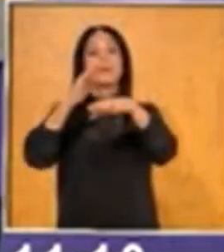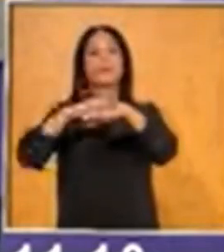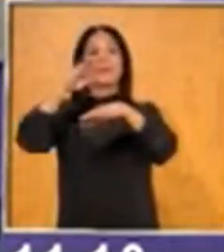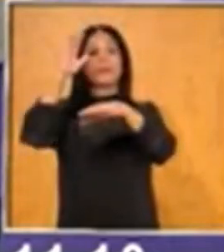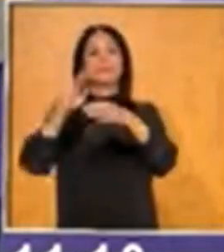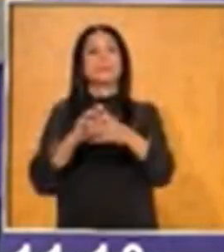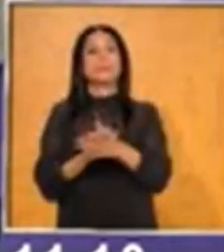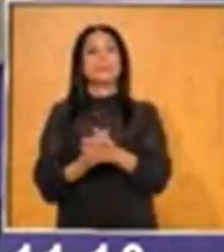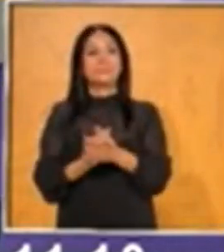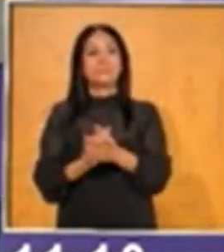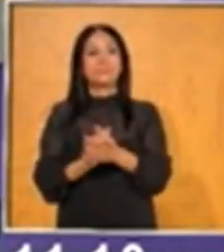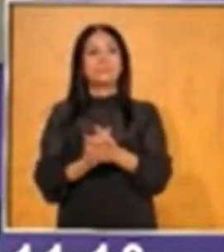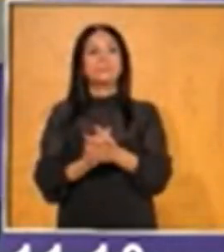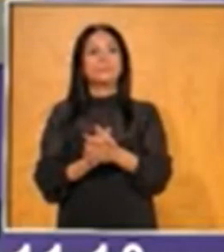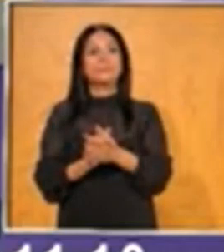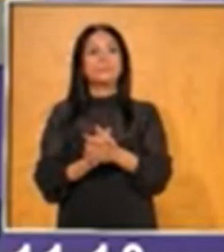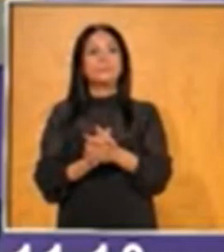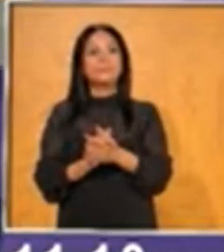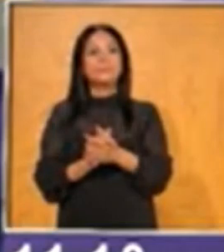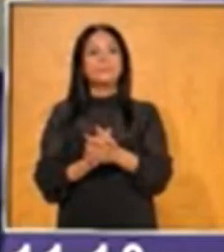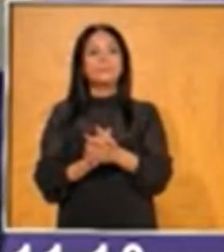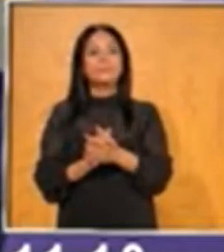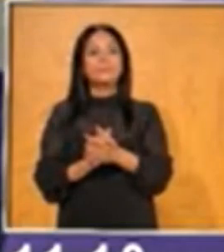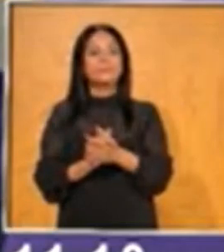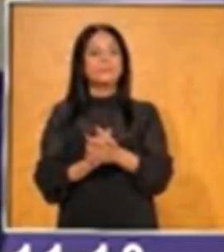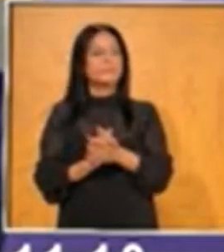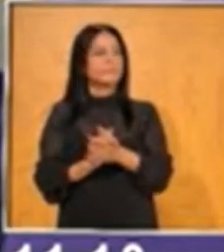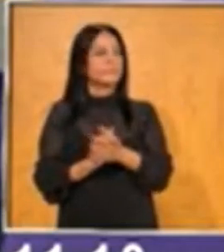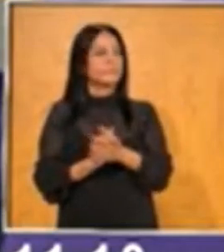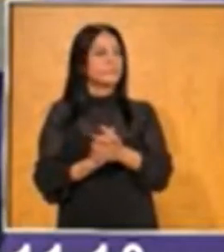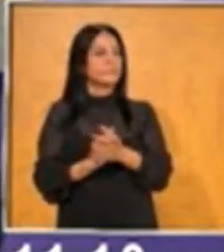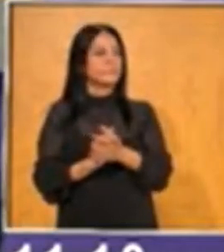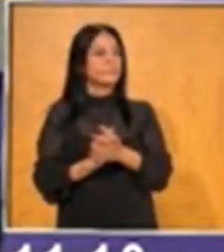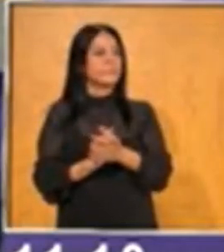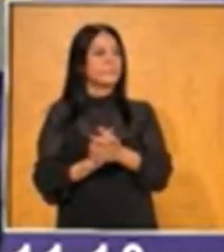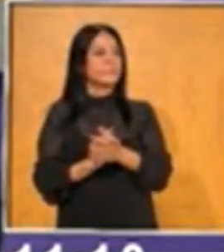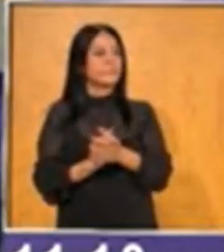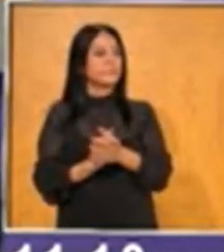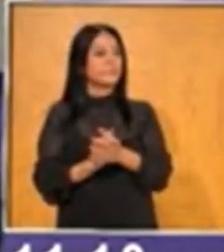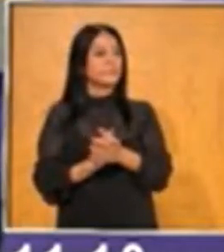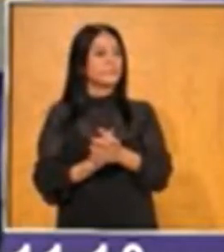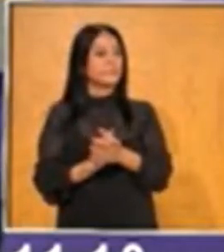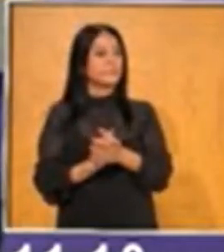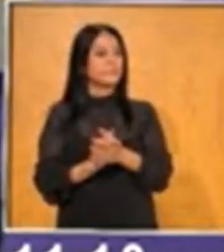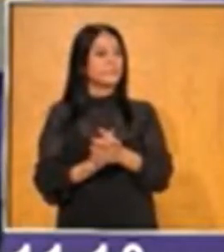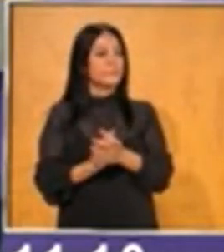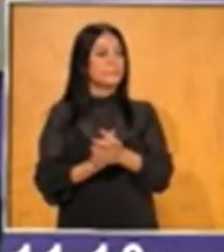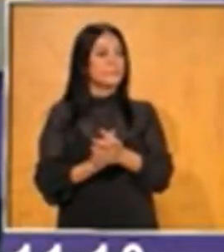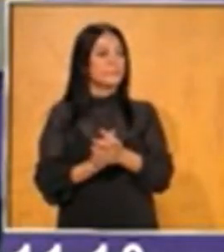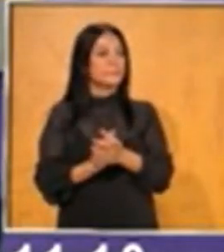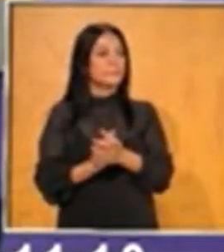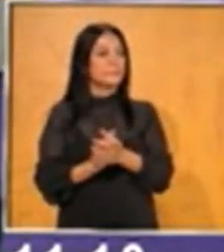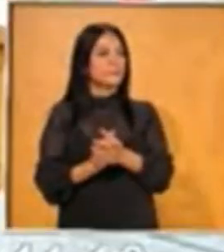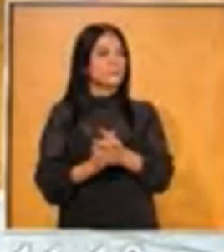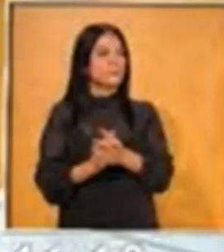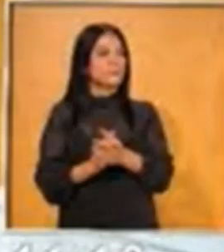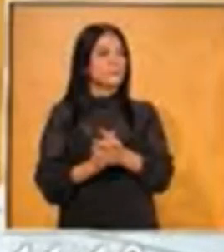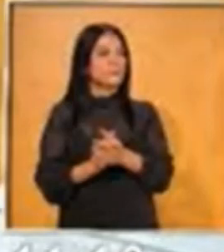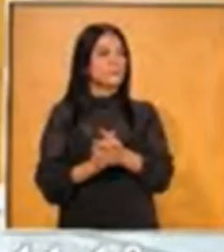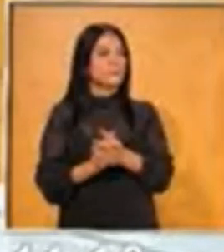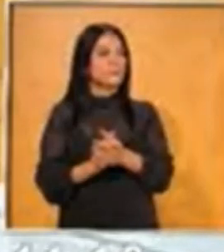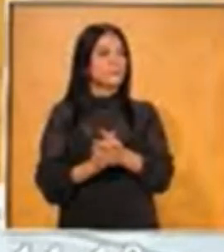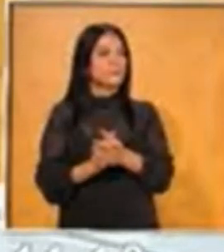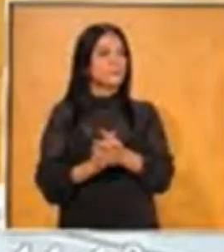El segundo nivel de dificultad va a empezar cada quien con... Una centena.